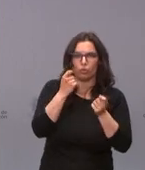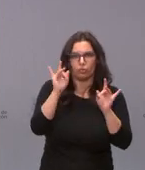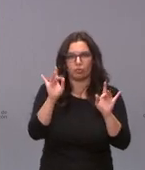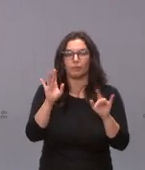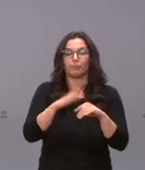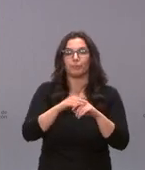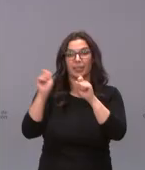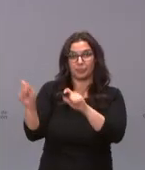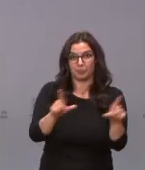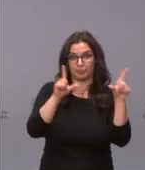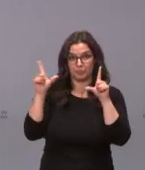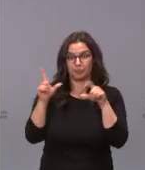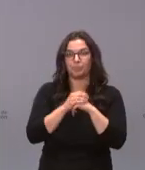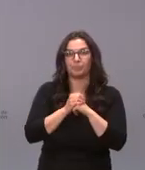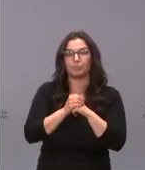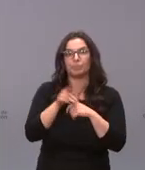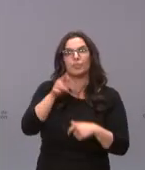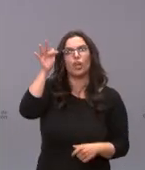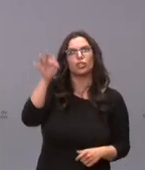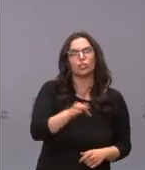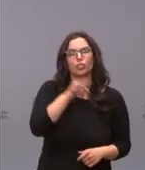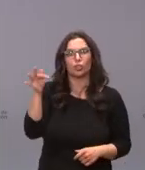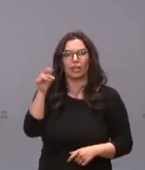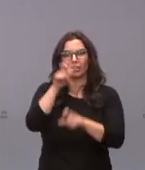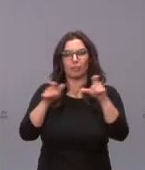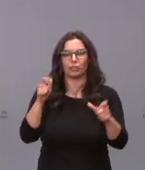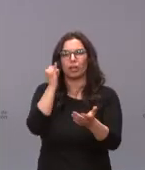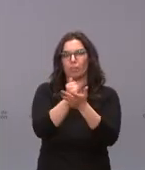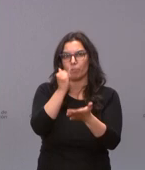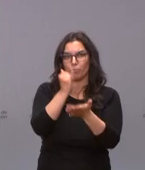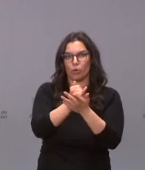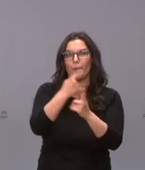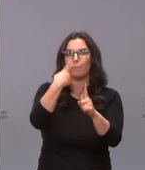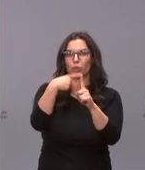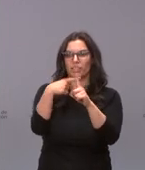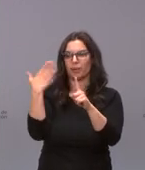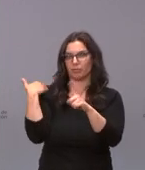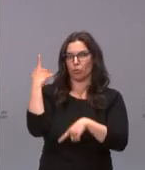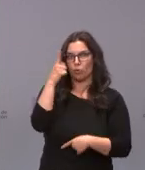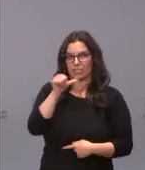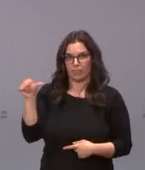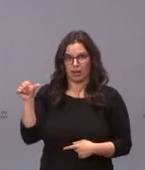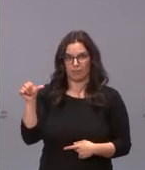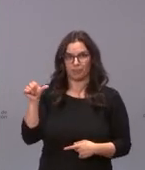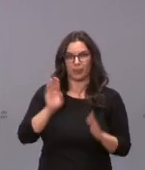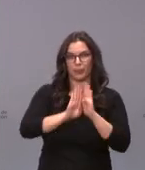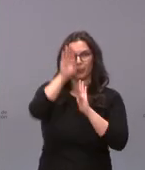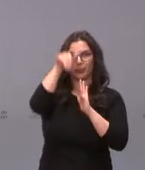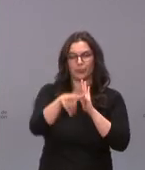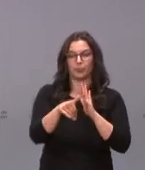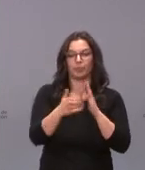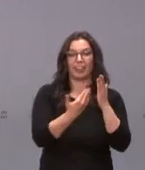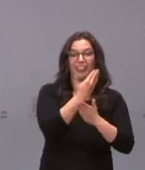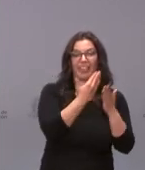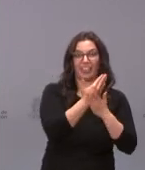diapositiva, este es el total de pacientes con pruebas positivas en los últimos siete días, la diferencia entre los días de enero